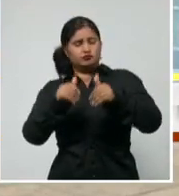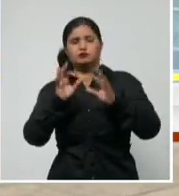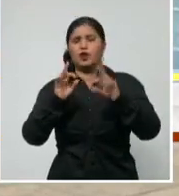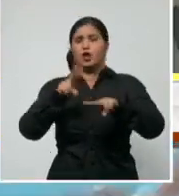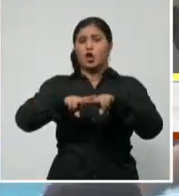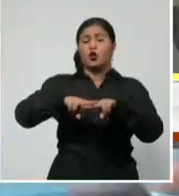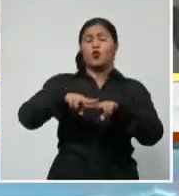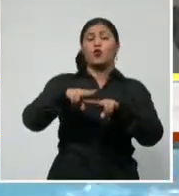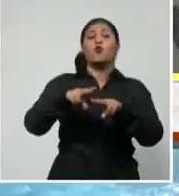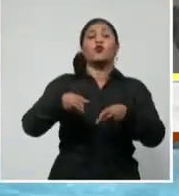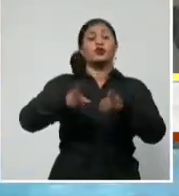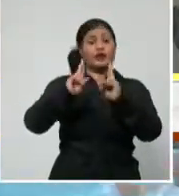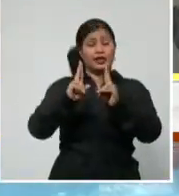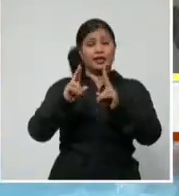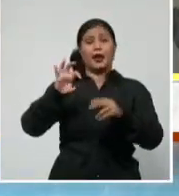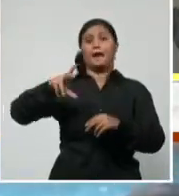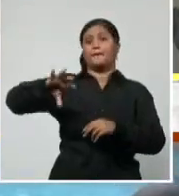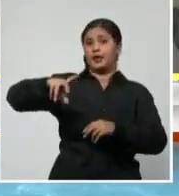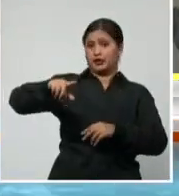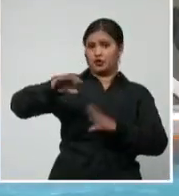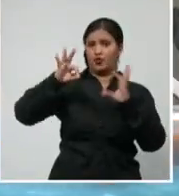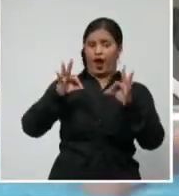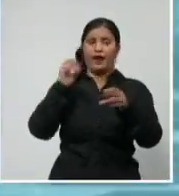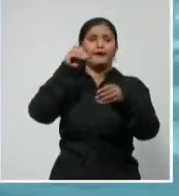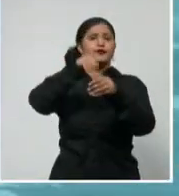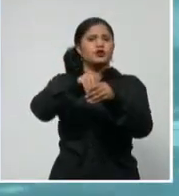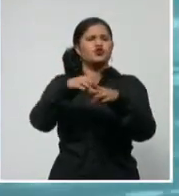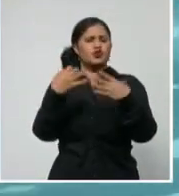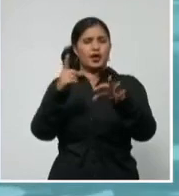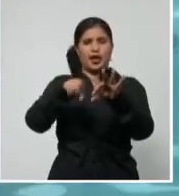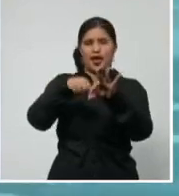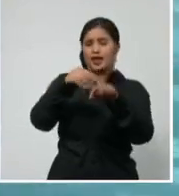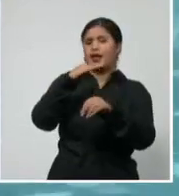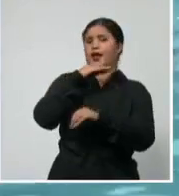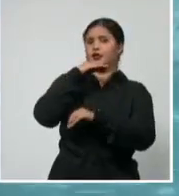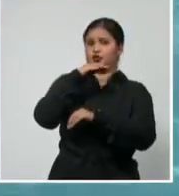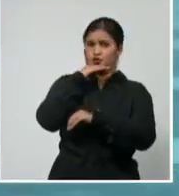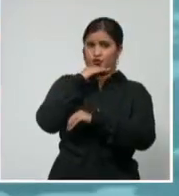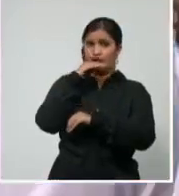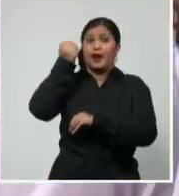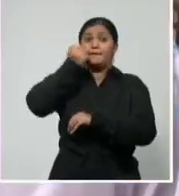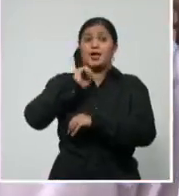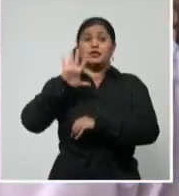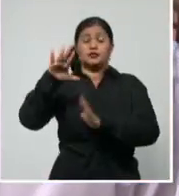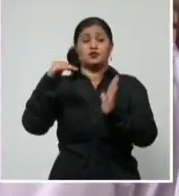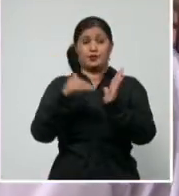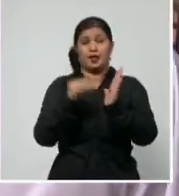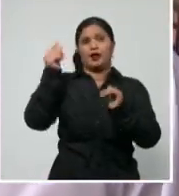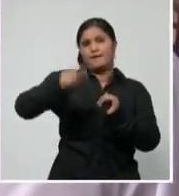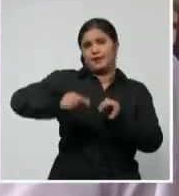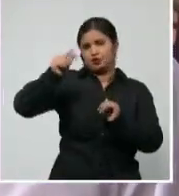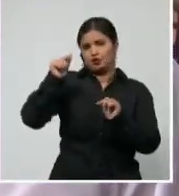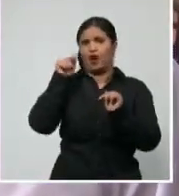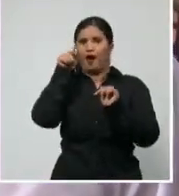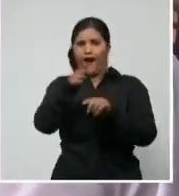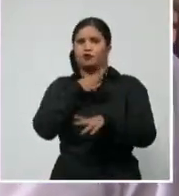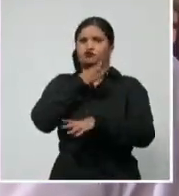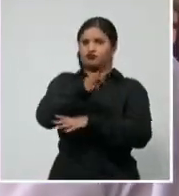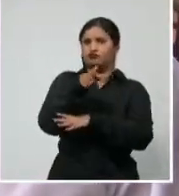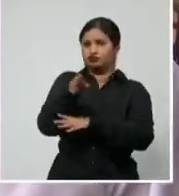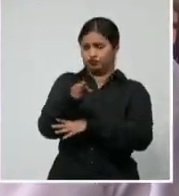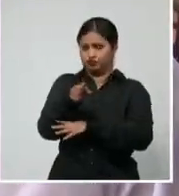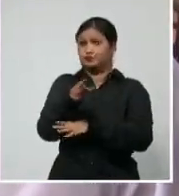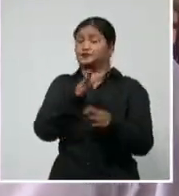Río, perteneciente al complejo Isla Azul que acogió a más de 5.000 huéspedes. Hay que continuar cumpliendo el uso del